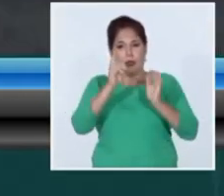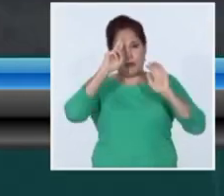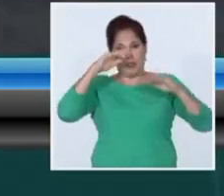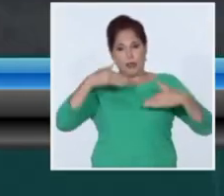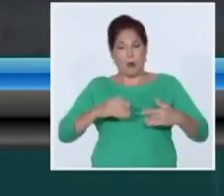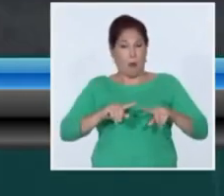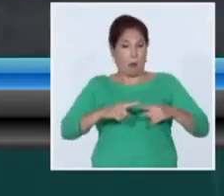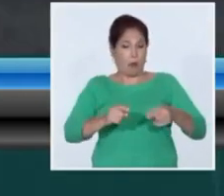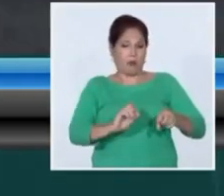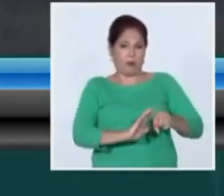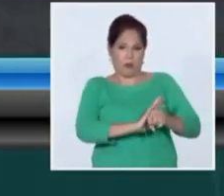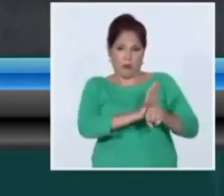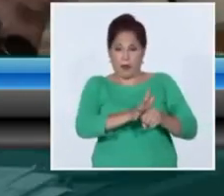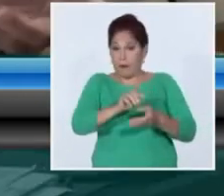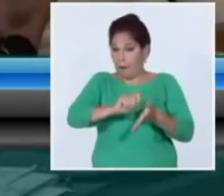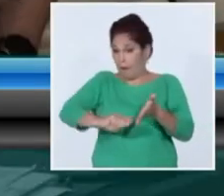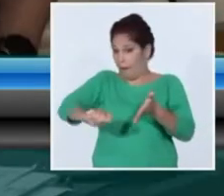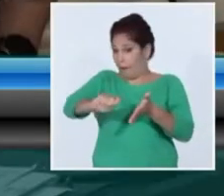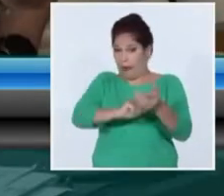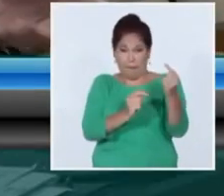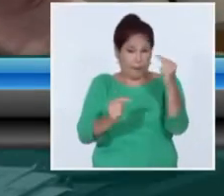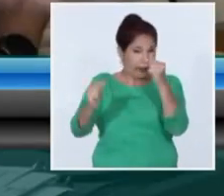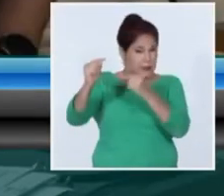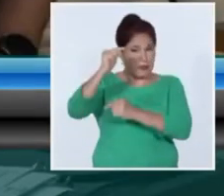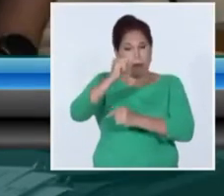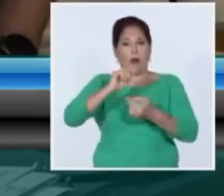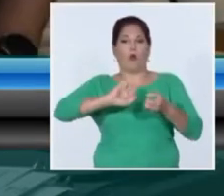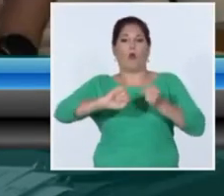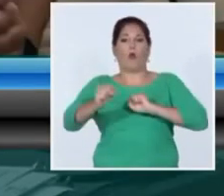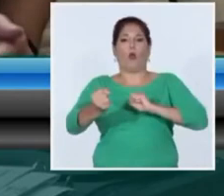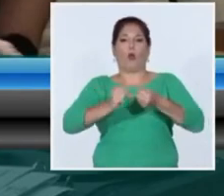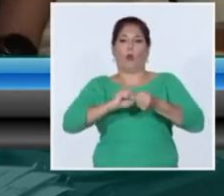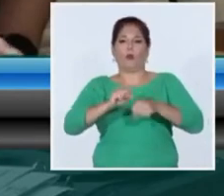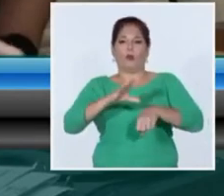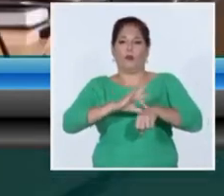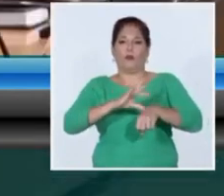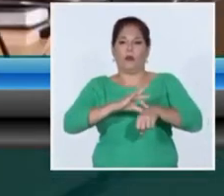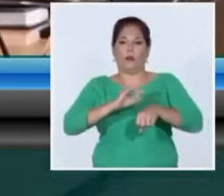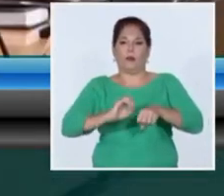-19 el plan tiene como esencia mantener el control sobre la enfermedad